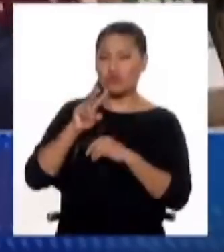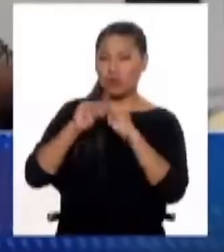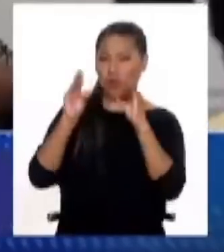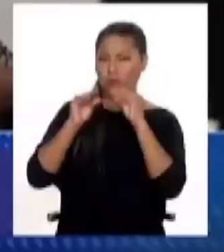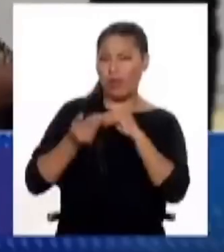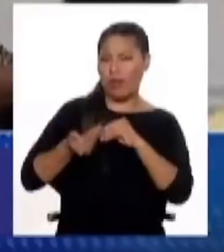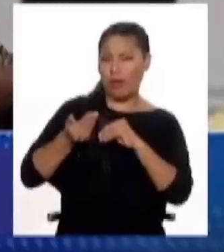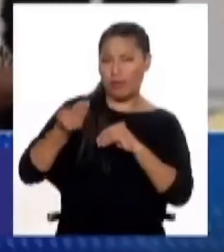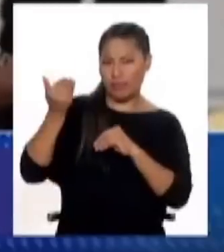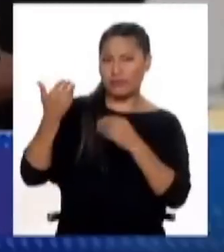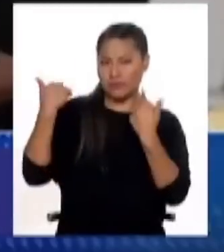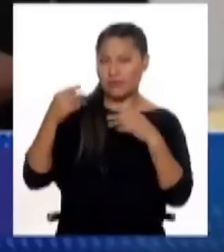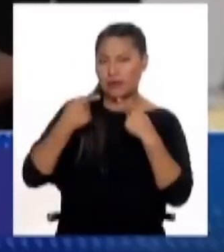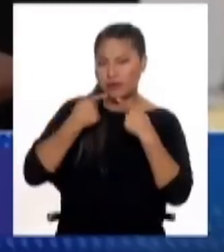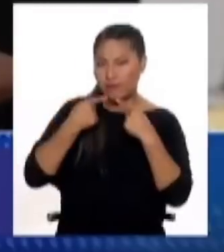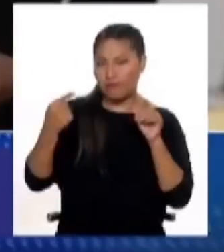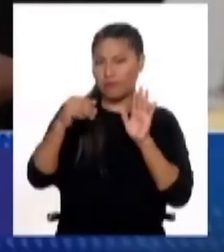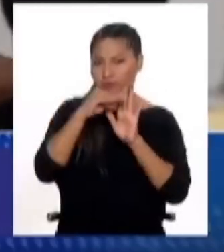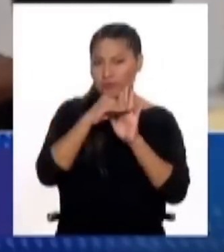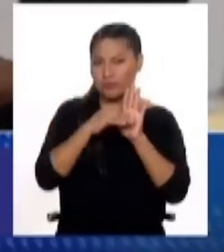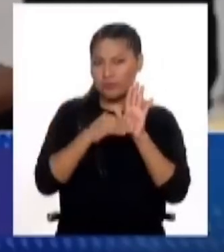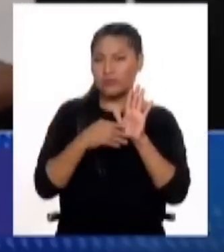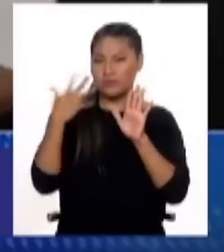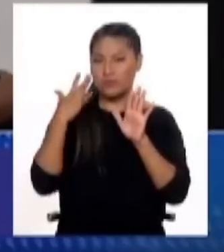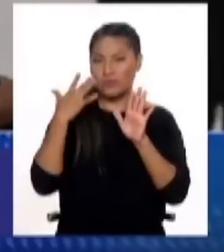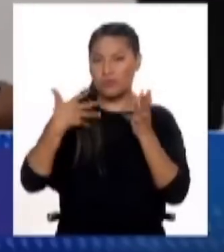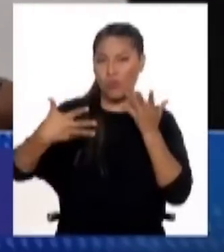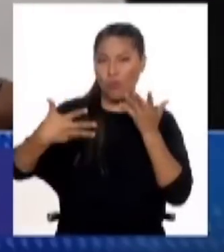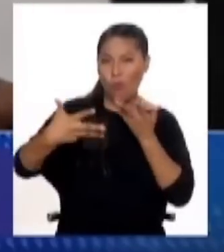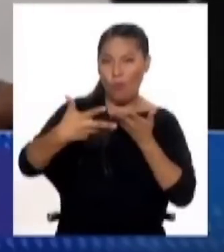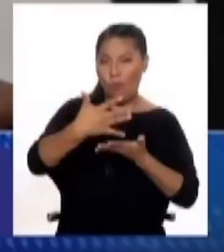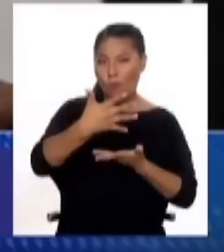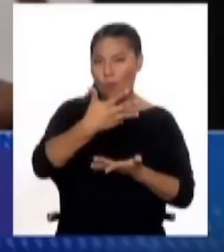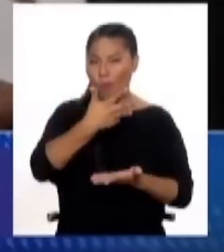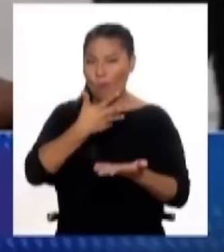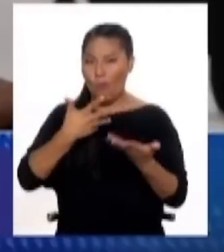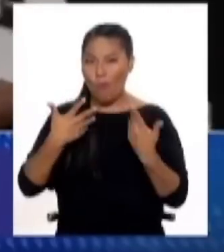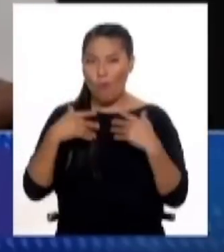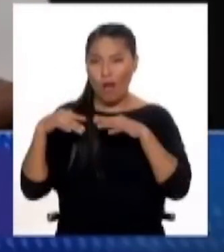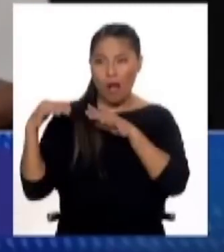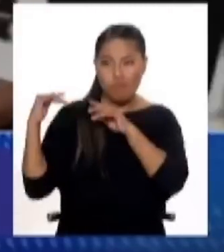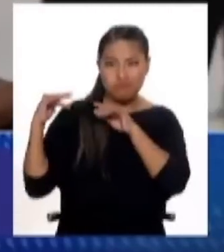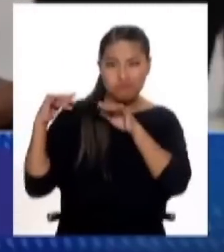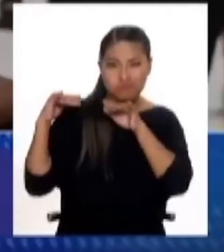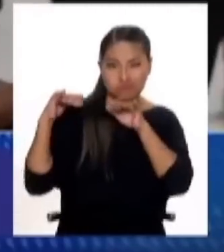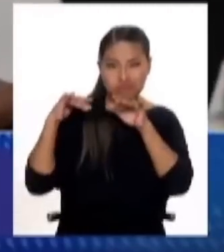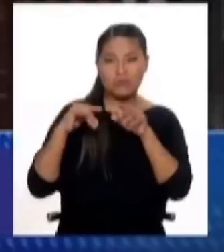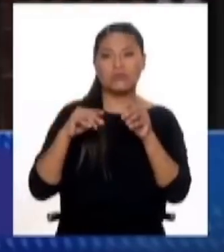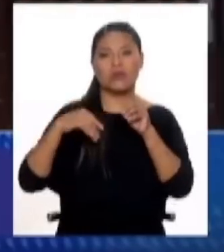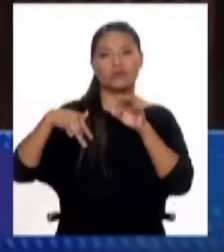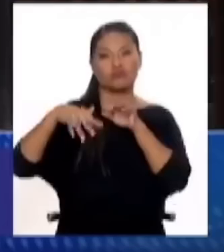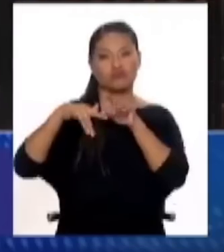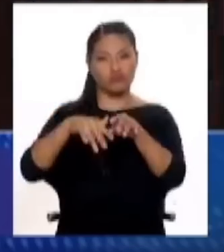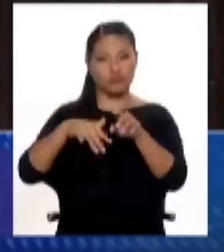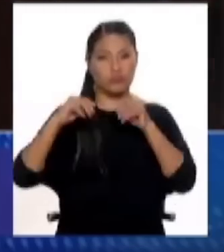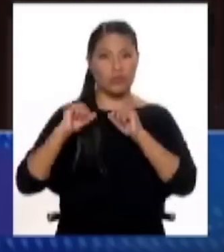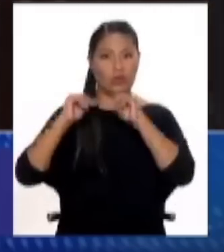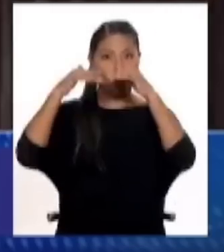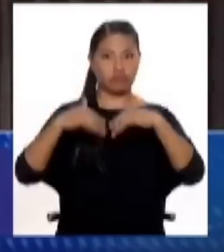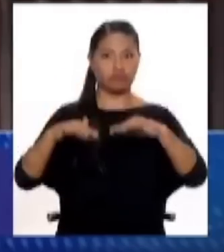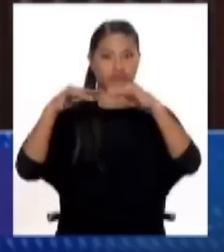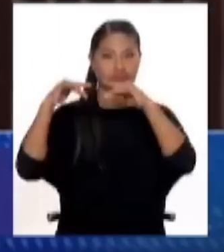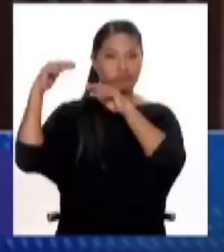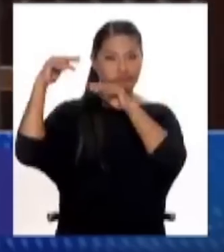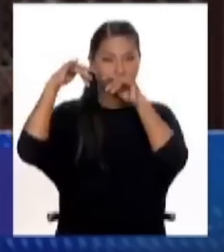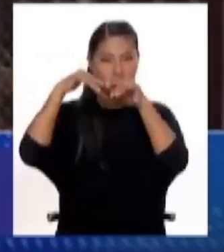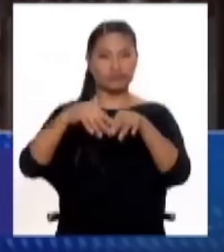indica que la evolución de un niño de alcance global continúa. Hay un 66